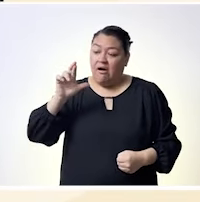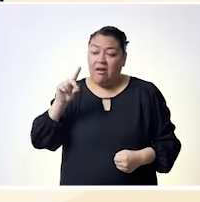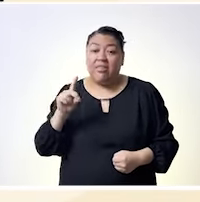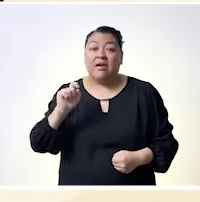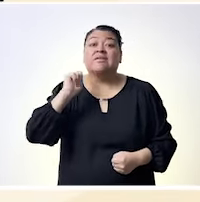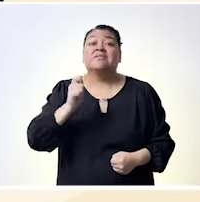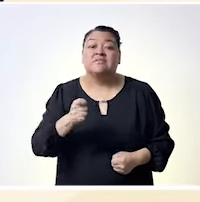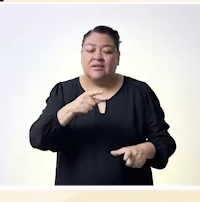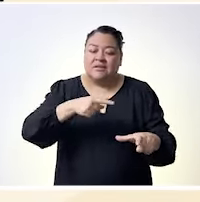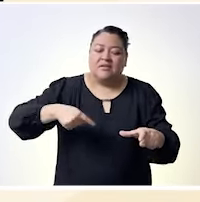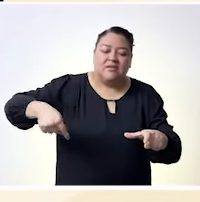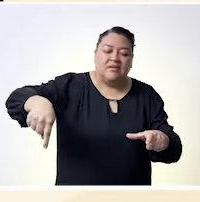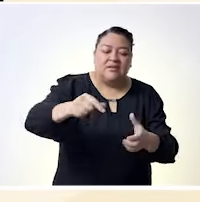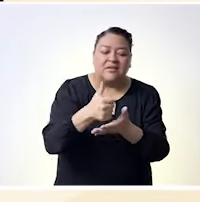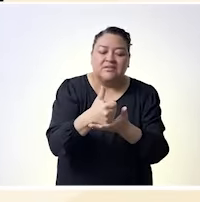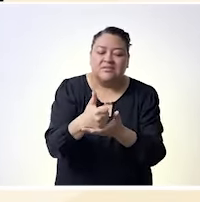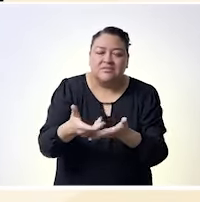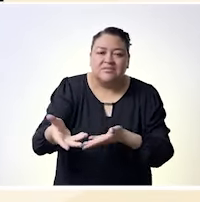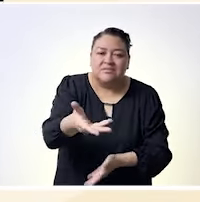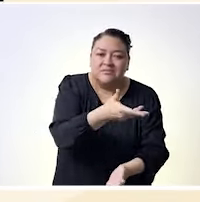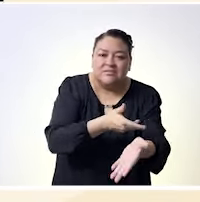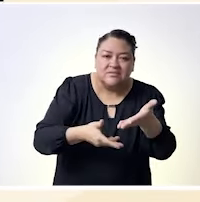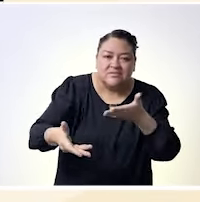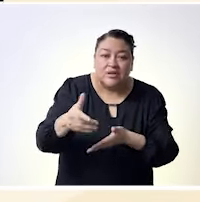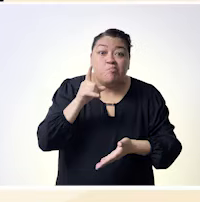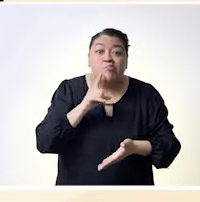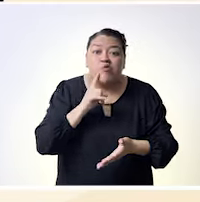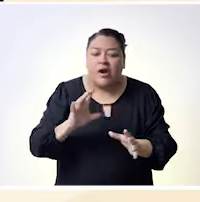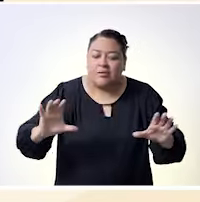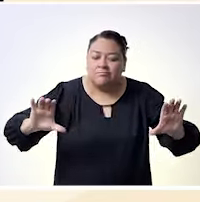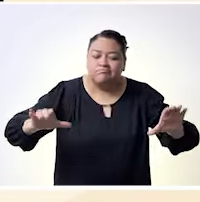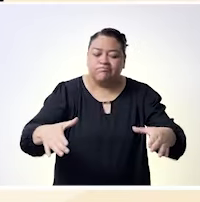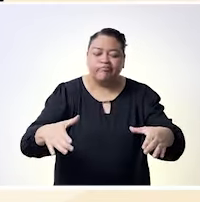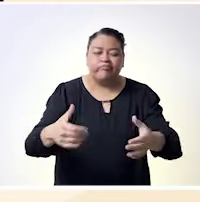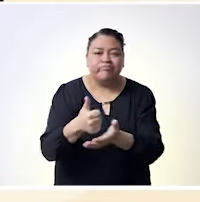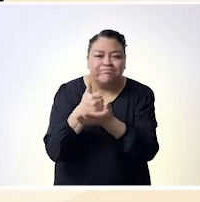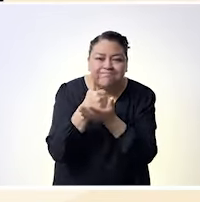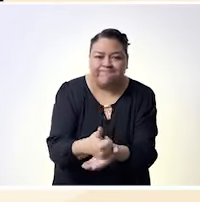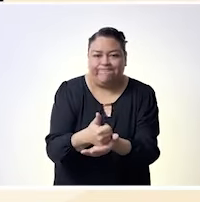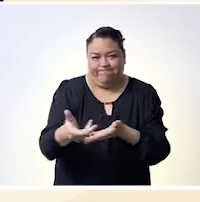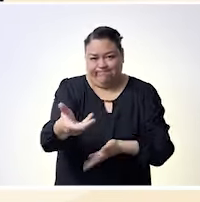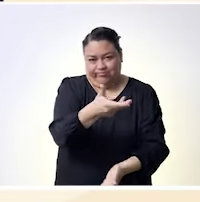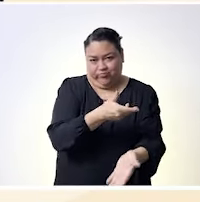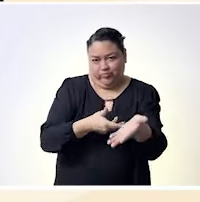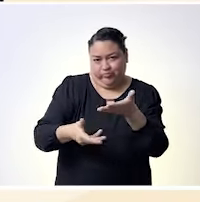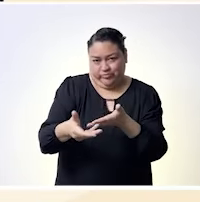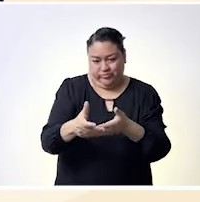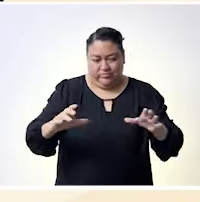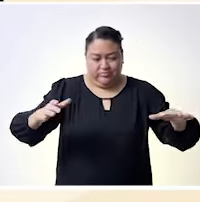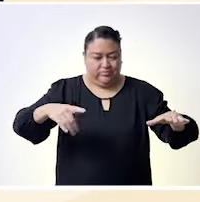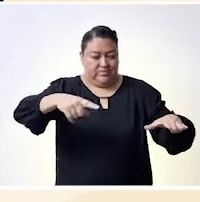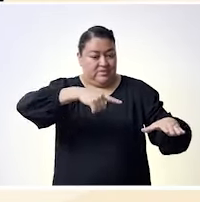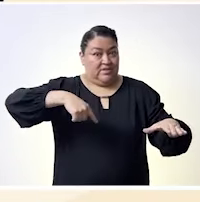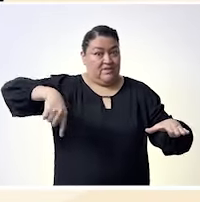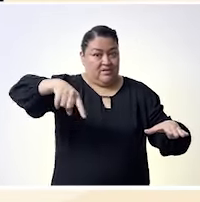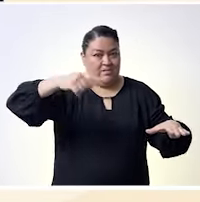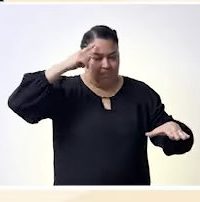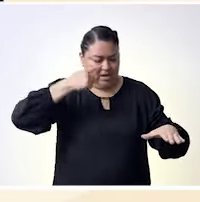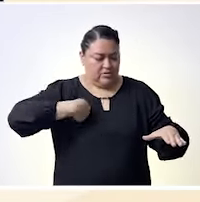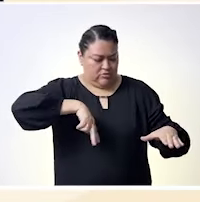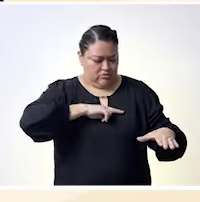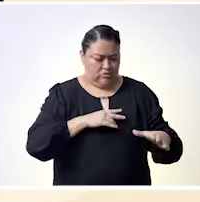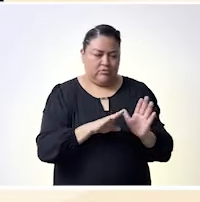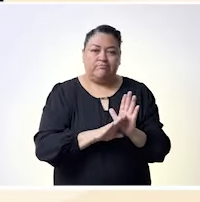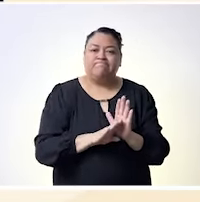no no escuchen no vamos a estar conforme con ello seguimos día con día trabajando desde todos